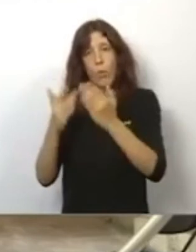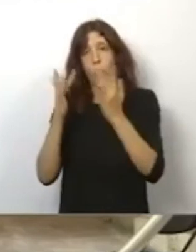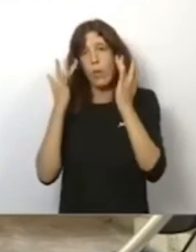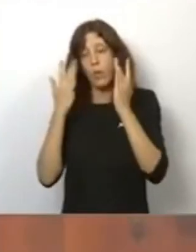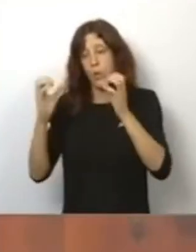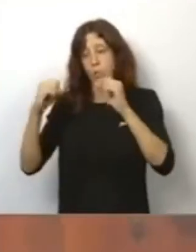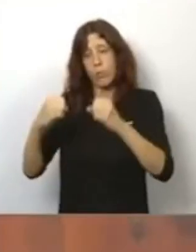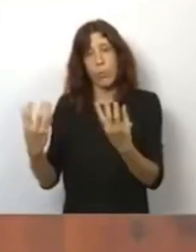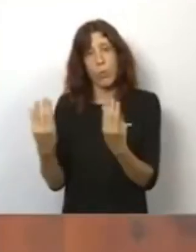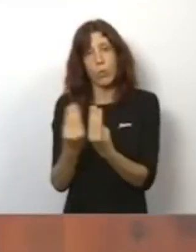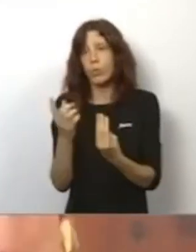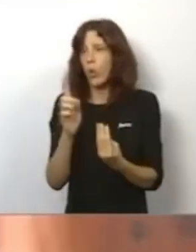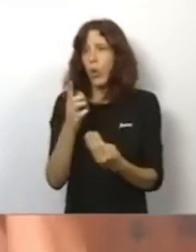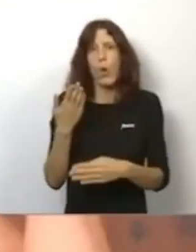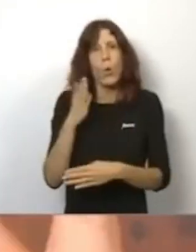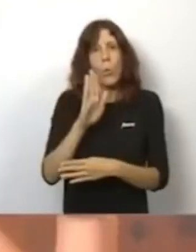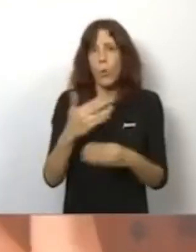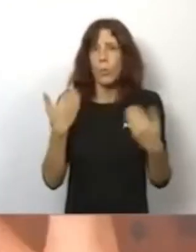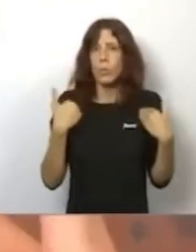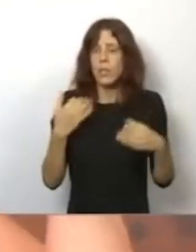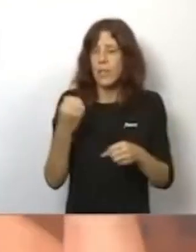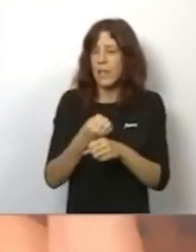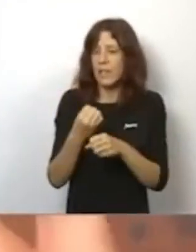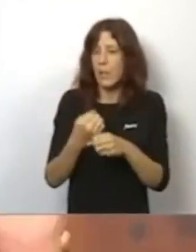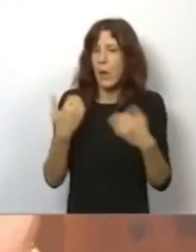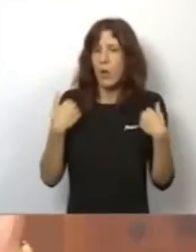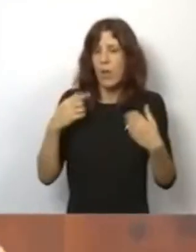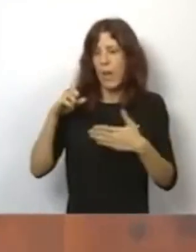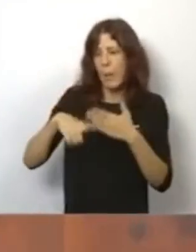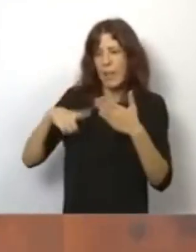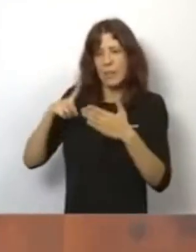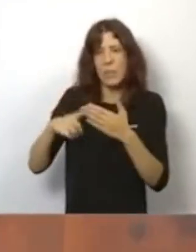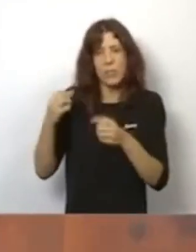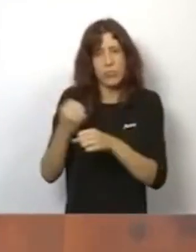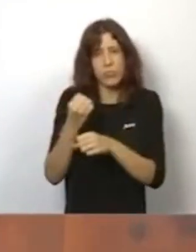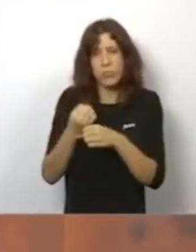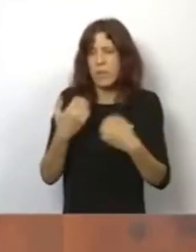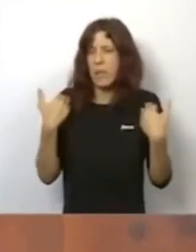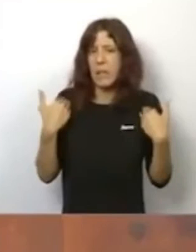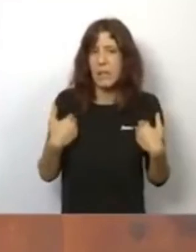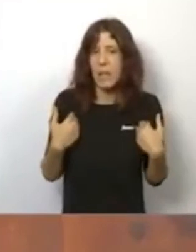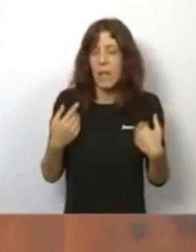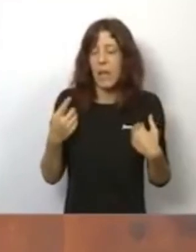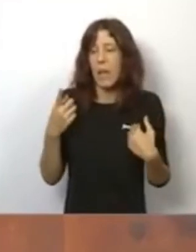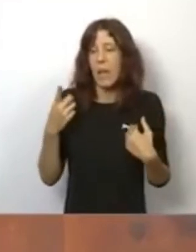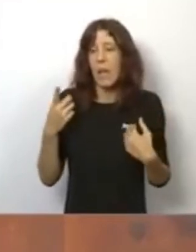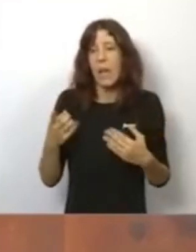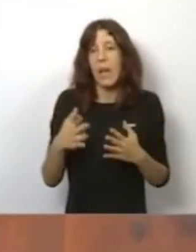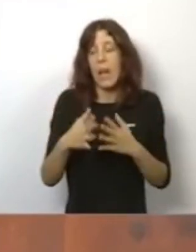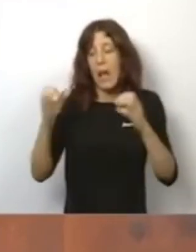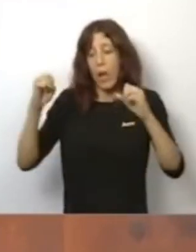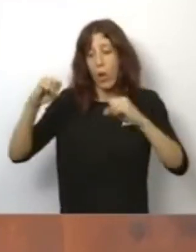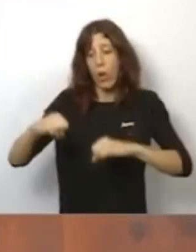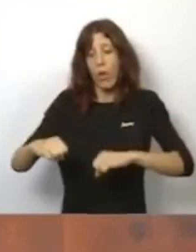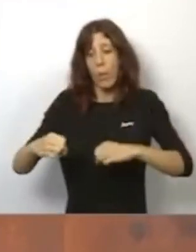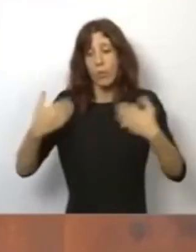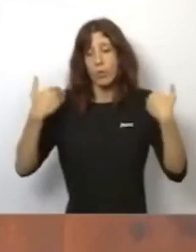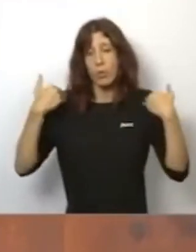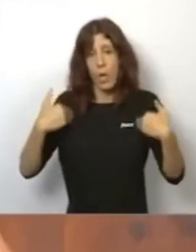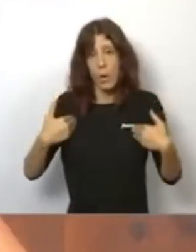Esas propuestas ya están. Ya se han trabajado. Llevamos meses trabajando. Ellos, lo que acordamos con ellos es